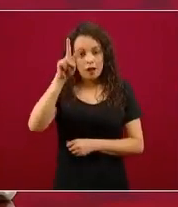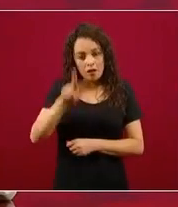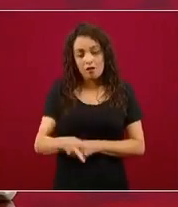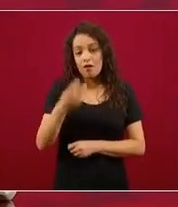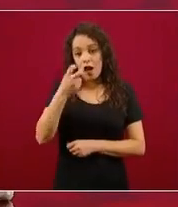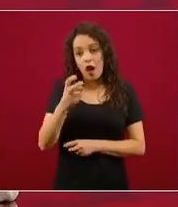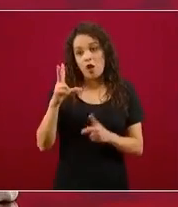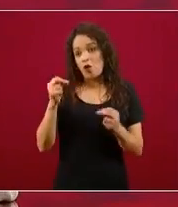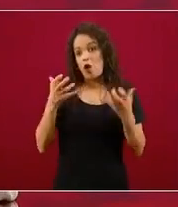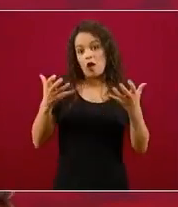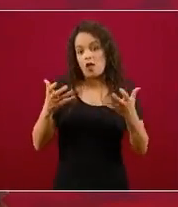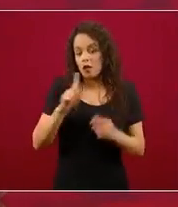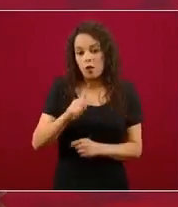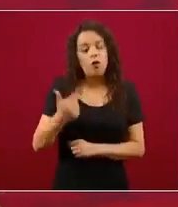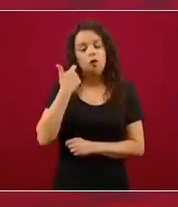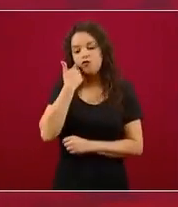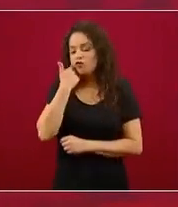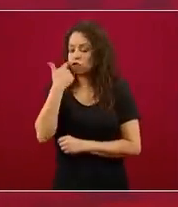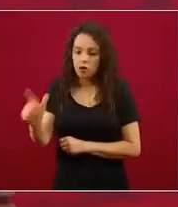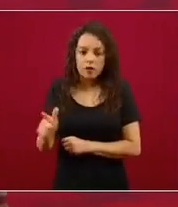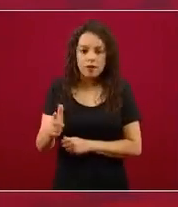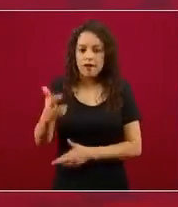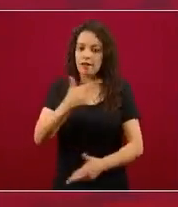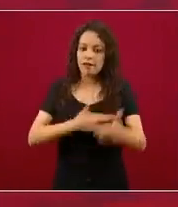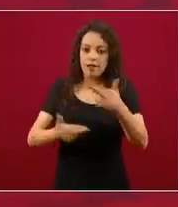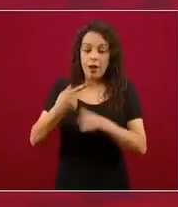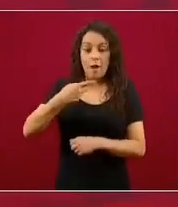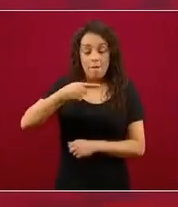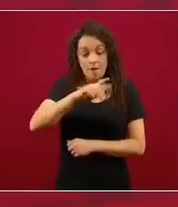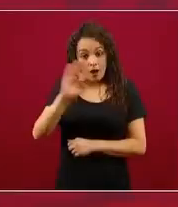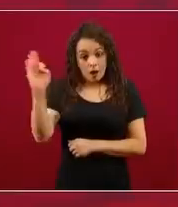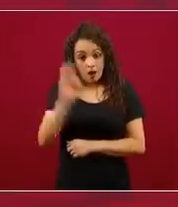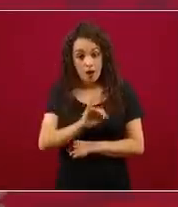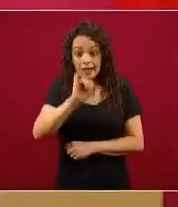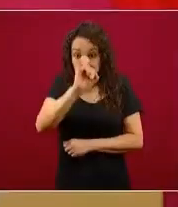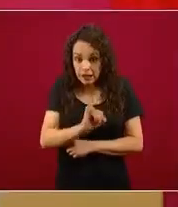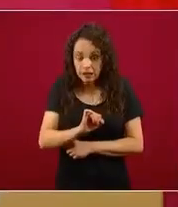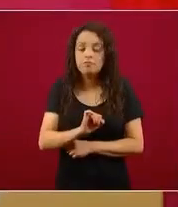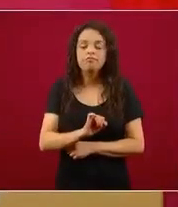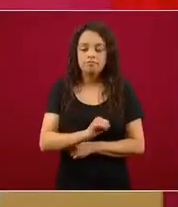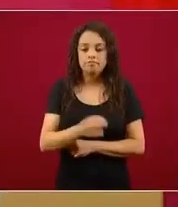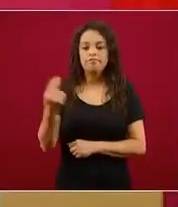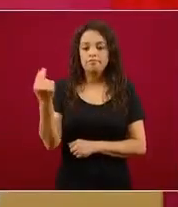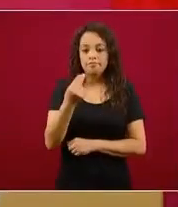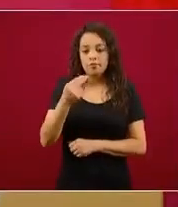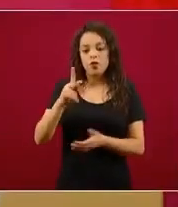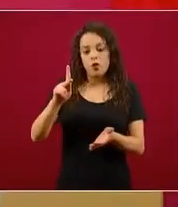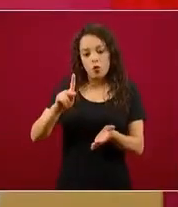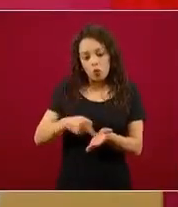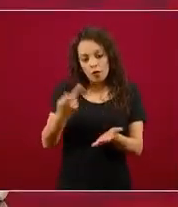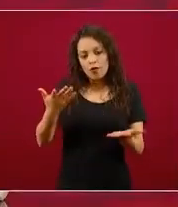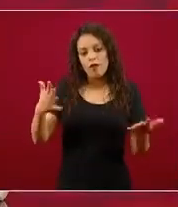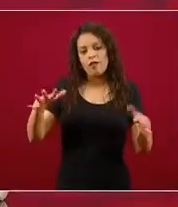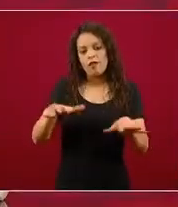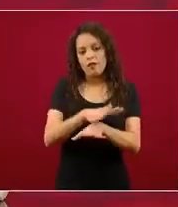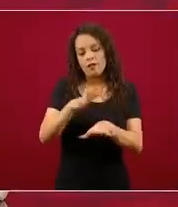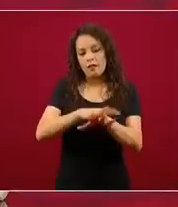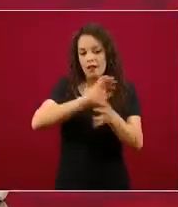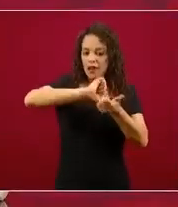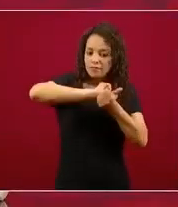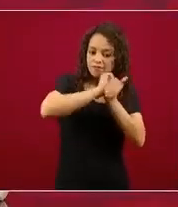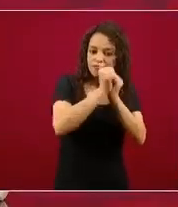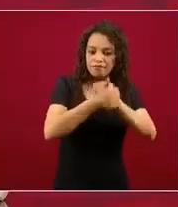conscientes que puede haberlo y si lo hay, tendremos que reconvertir o readaptar las intervenciones de